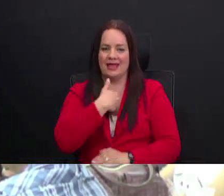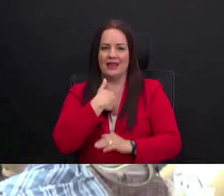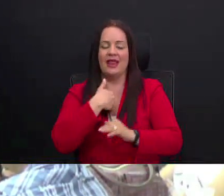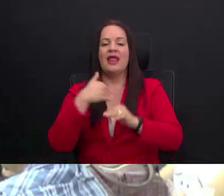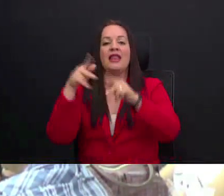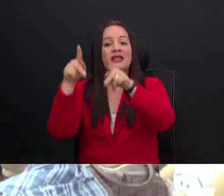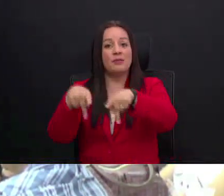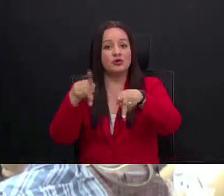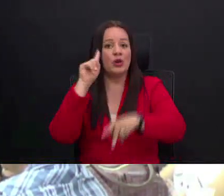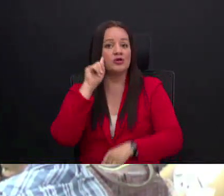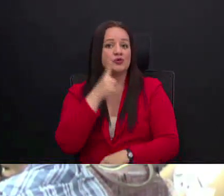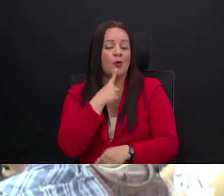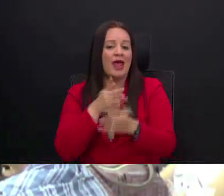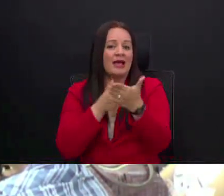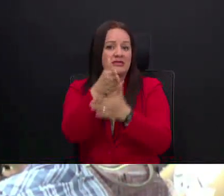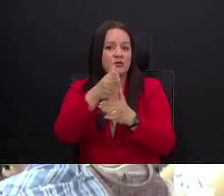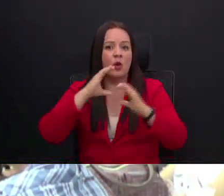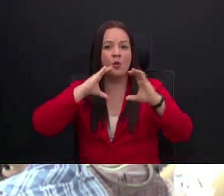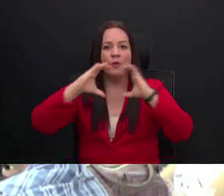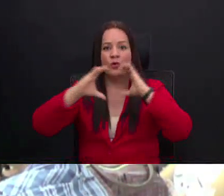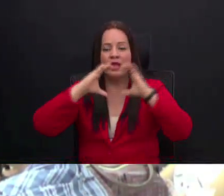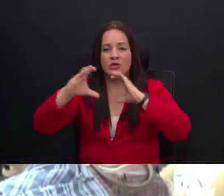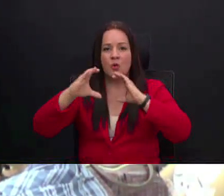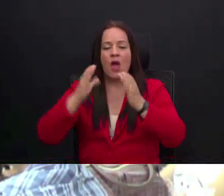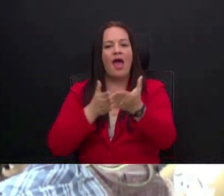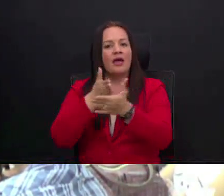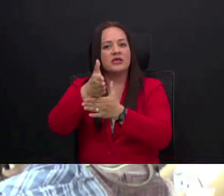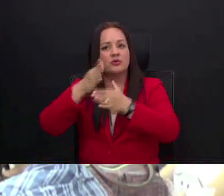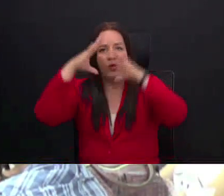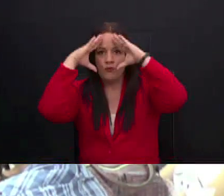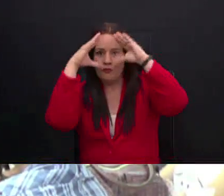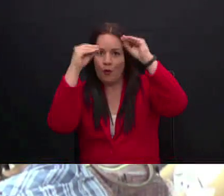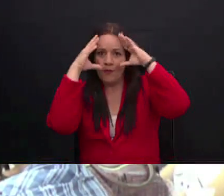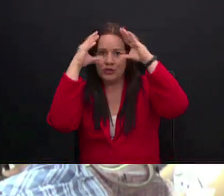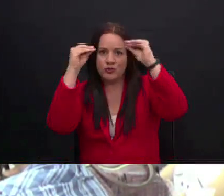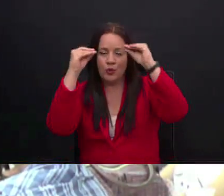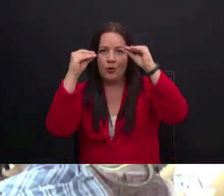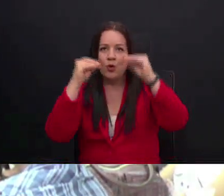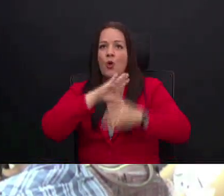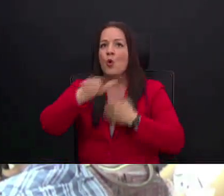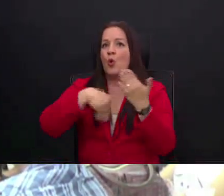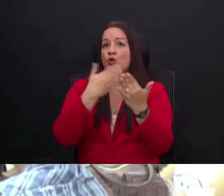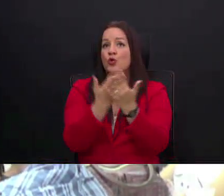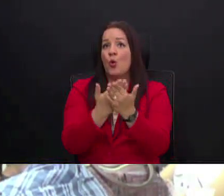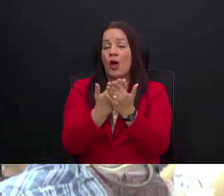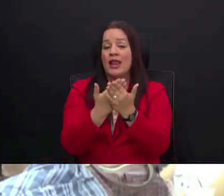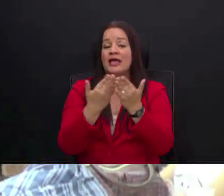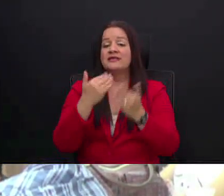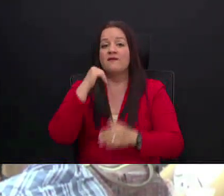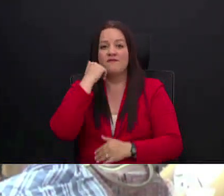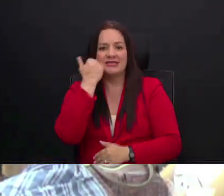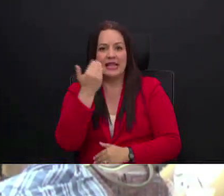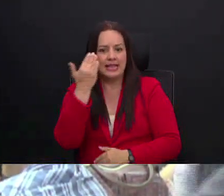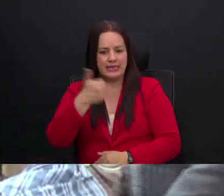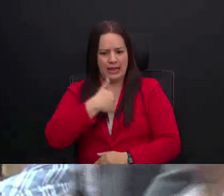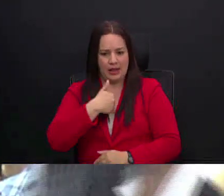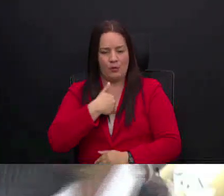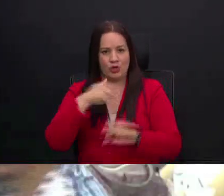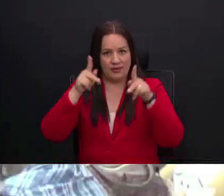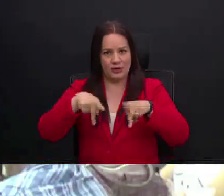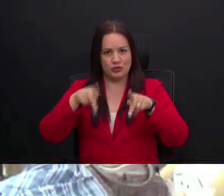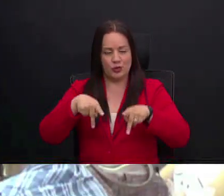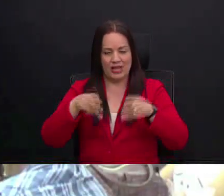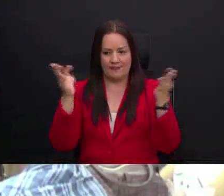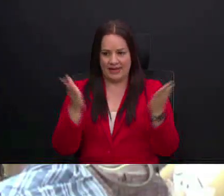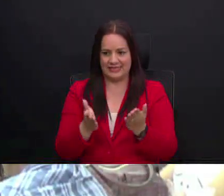de acceso a la comunicación y a la información. O con todas las facilidades que tenemos las personas que estamos aquí